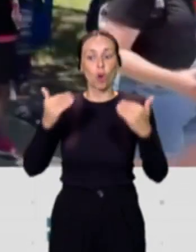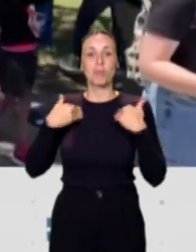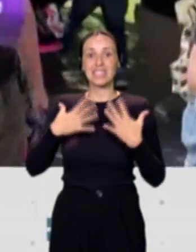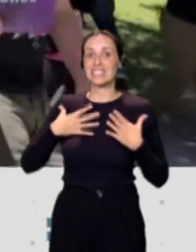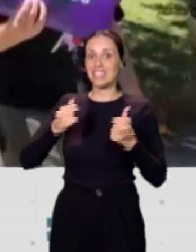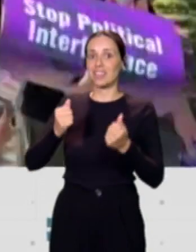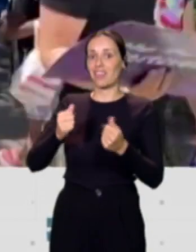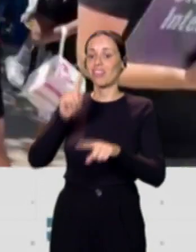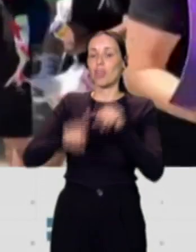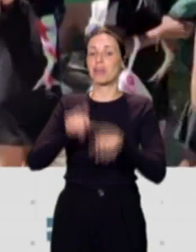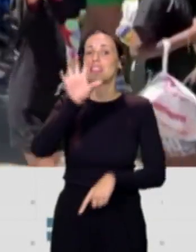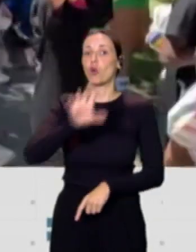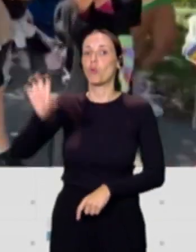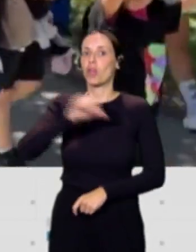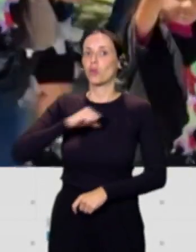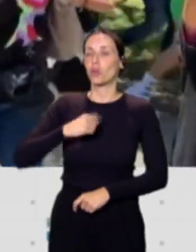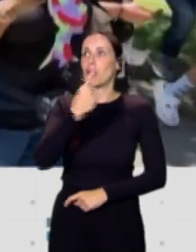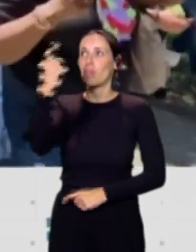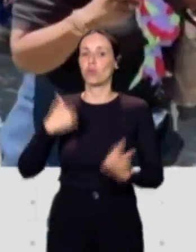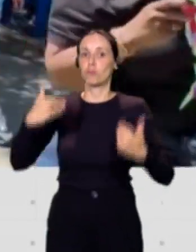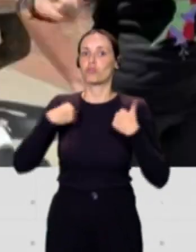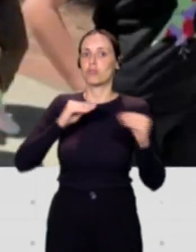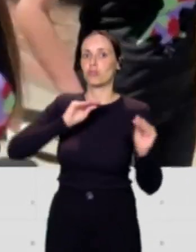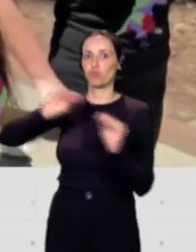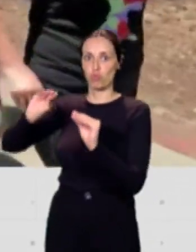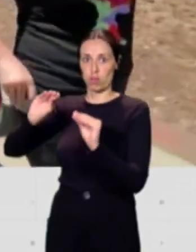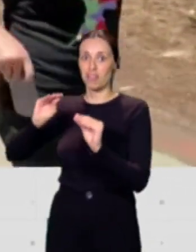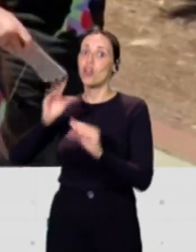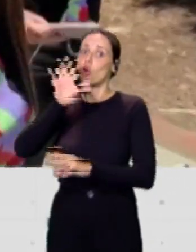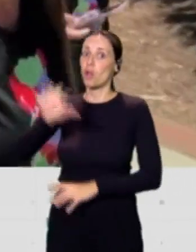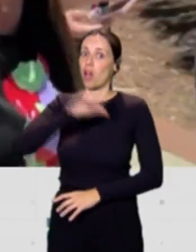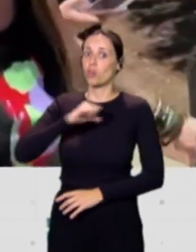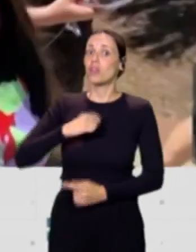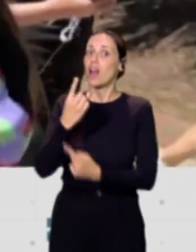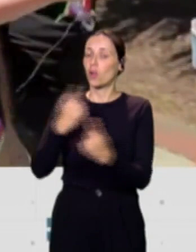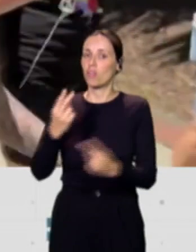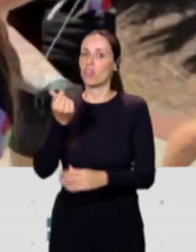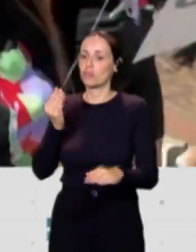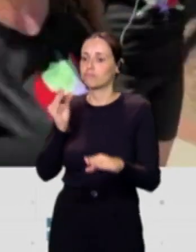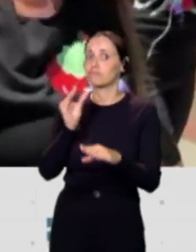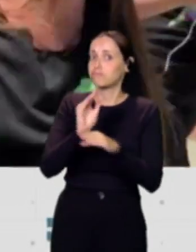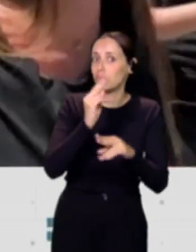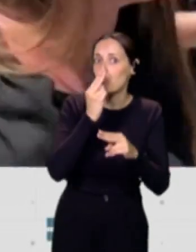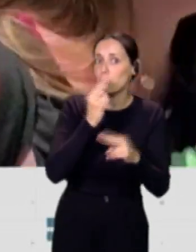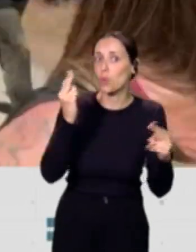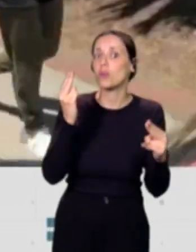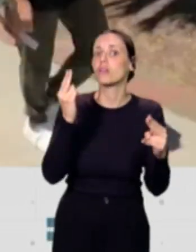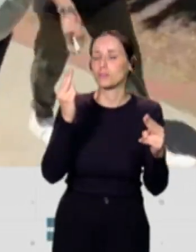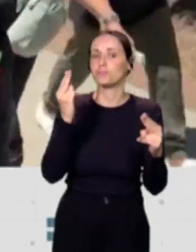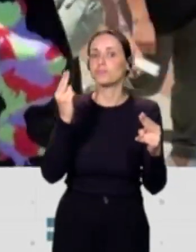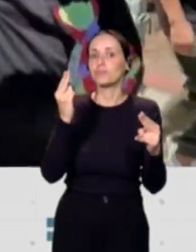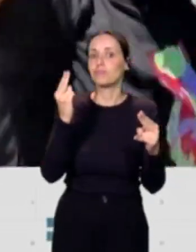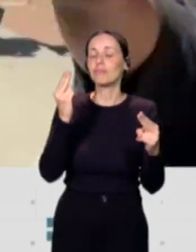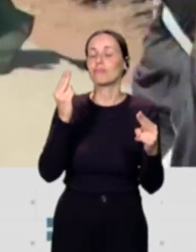transferidas a las comunidades autónomas y en muchas comunidades autónomas se están dando dinero público a grupos